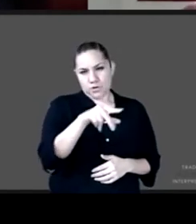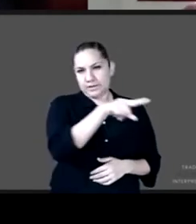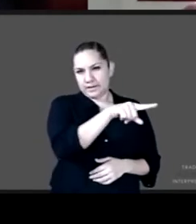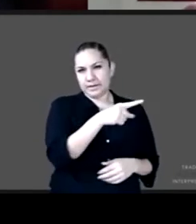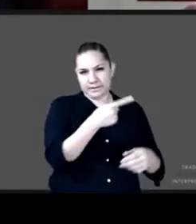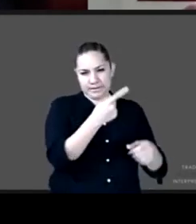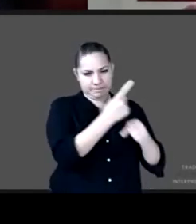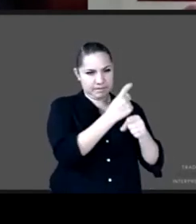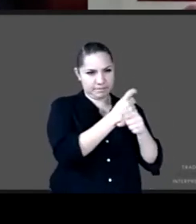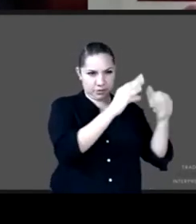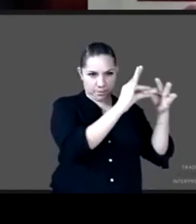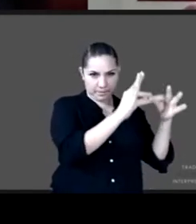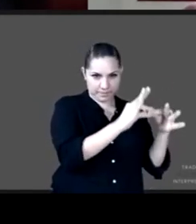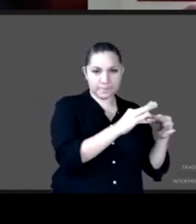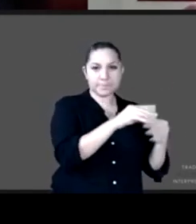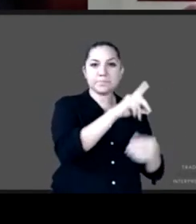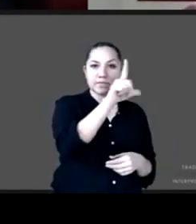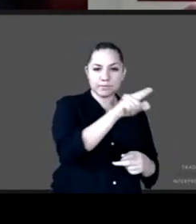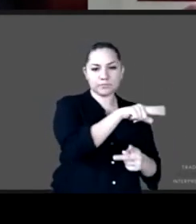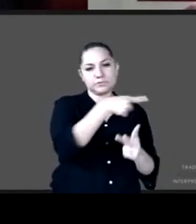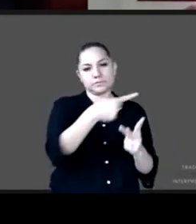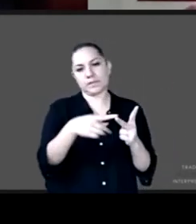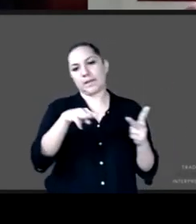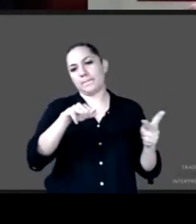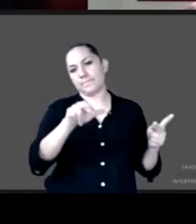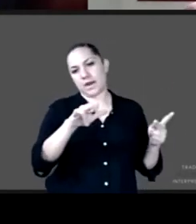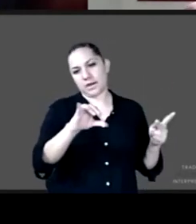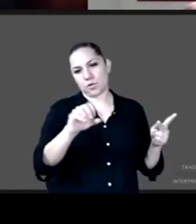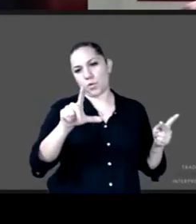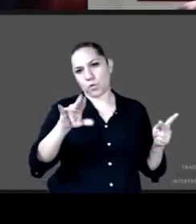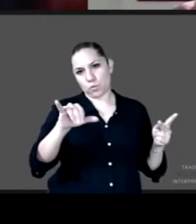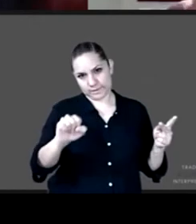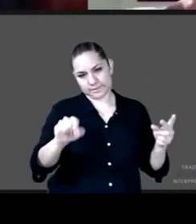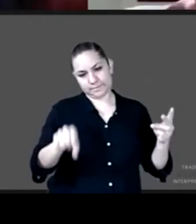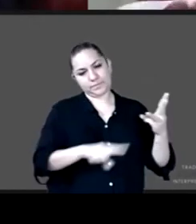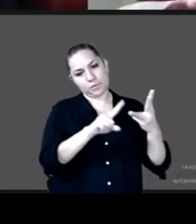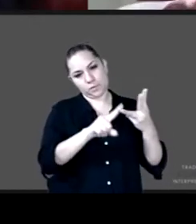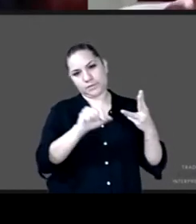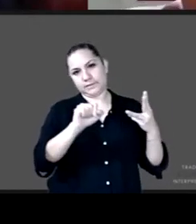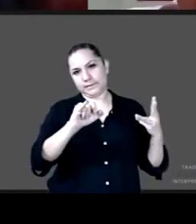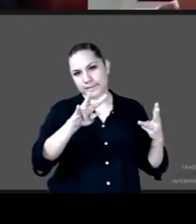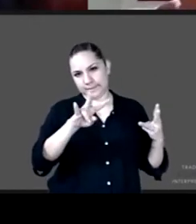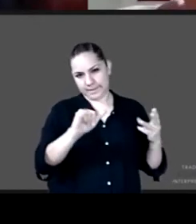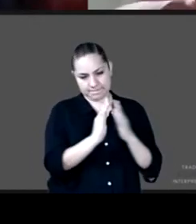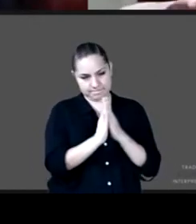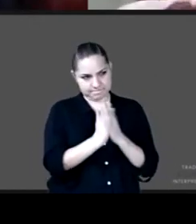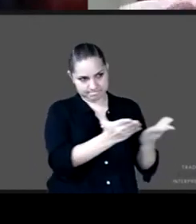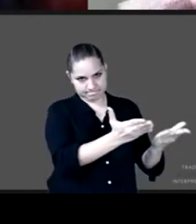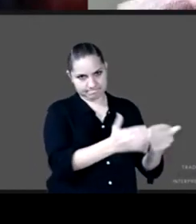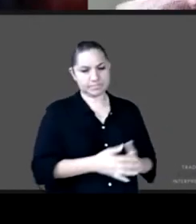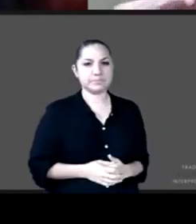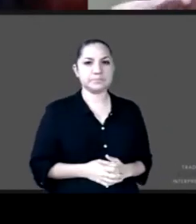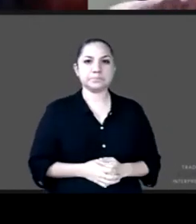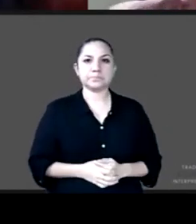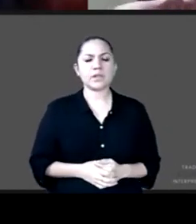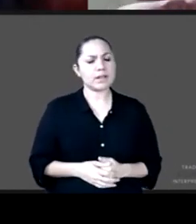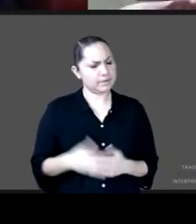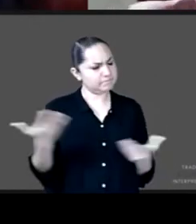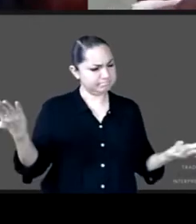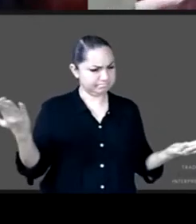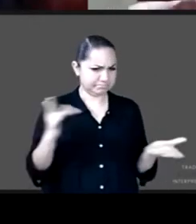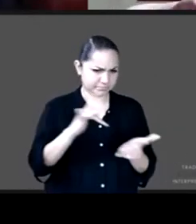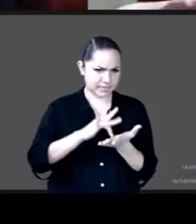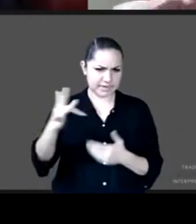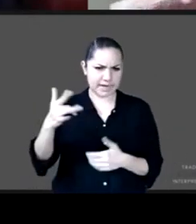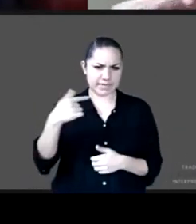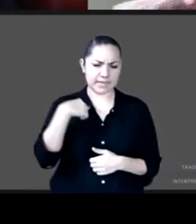seguiría Mario Luis y finalmente Silvia adelante Muchas gracias sí rapidísimo y un